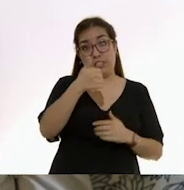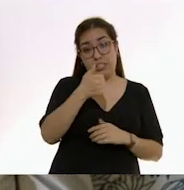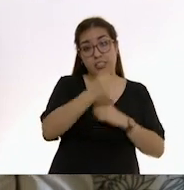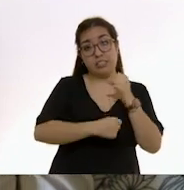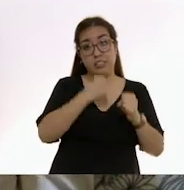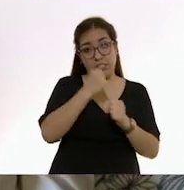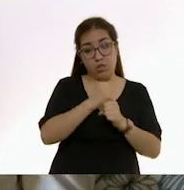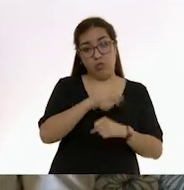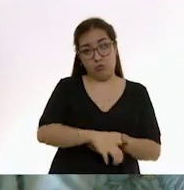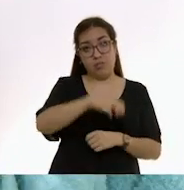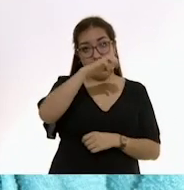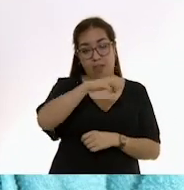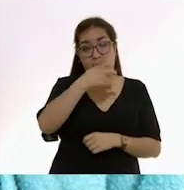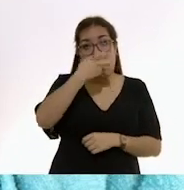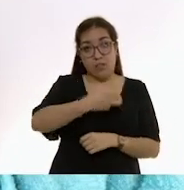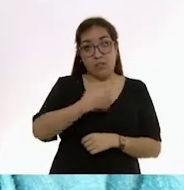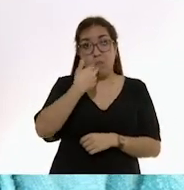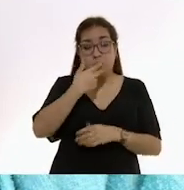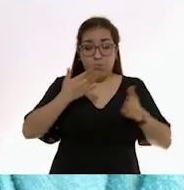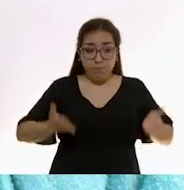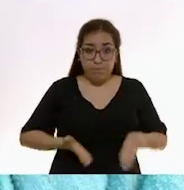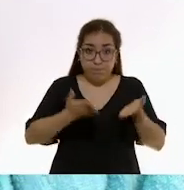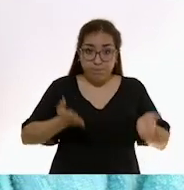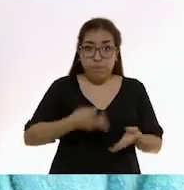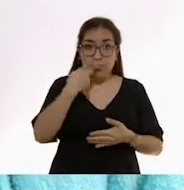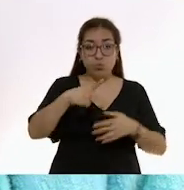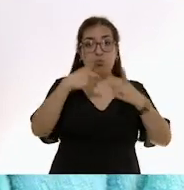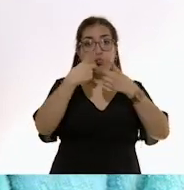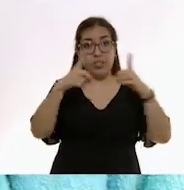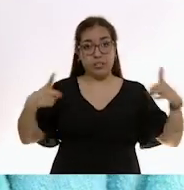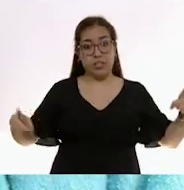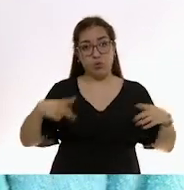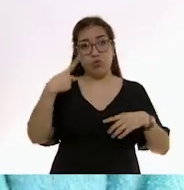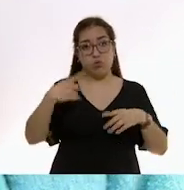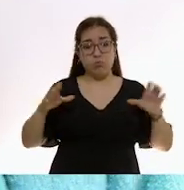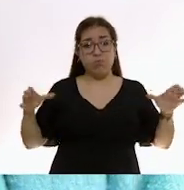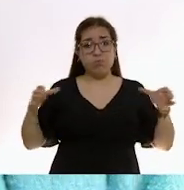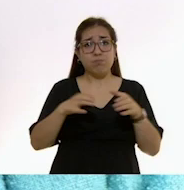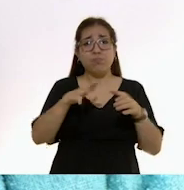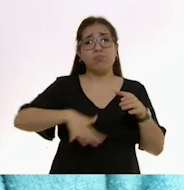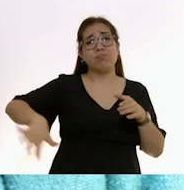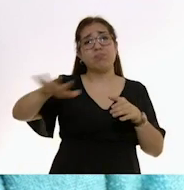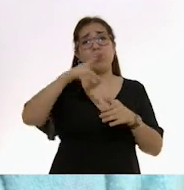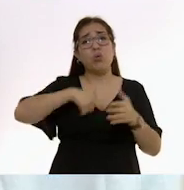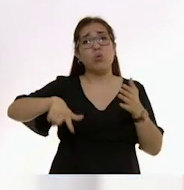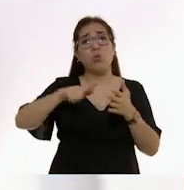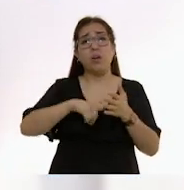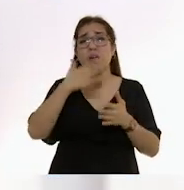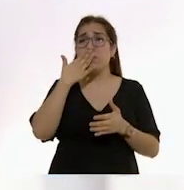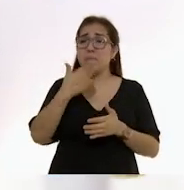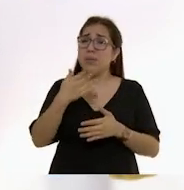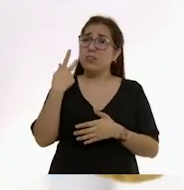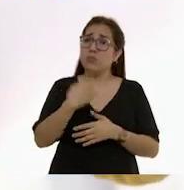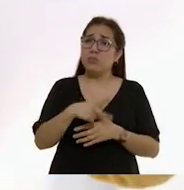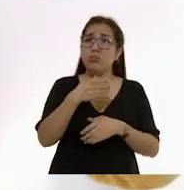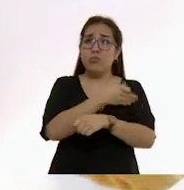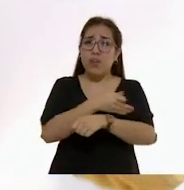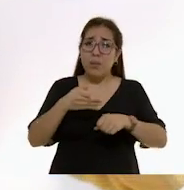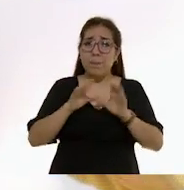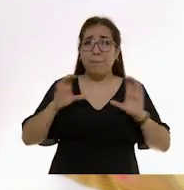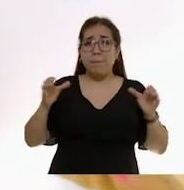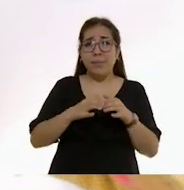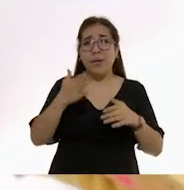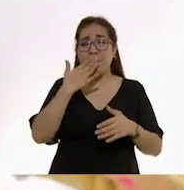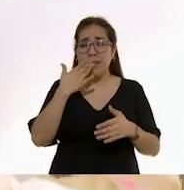con el propósito de potencializar su desarrollo integral y armónico en un ambiente rico en experiencias formativas, educativas